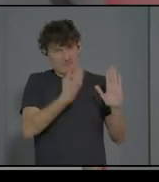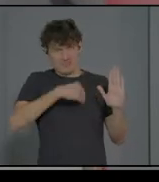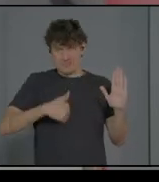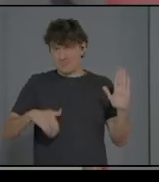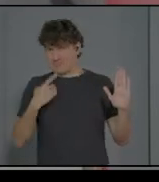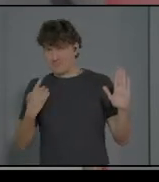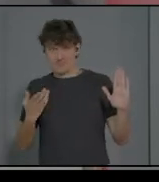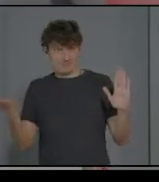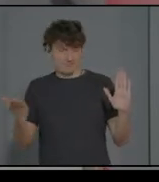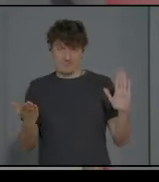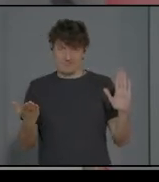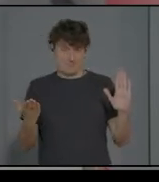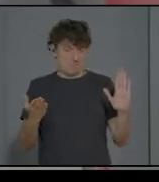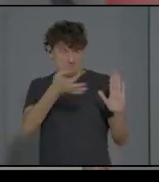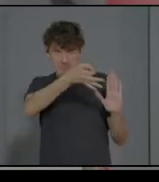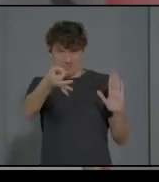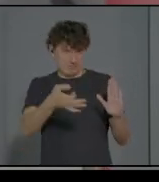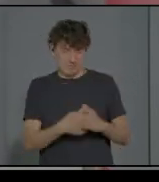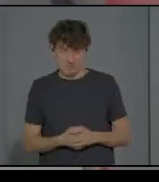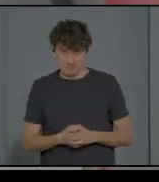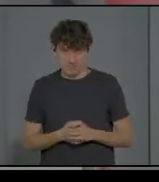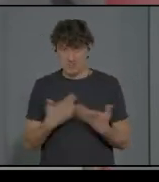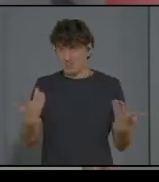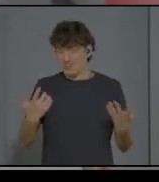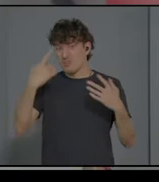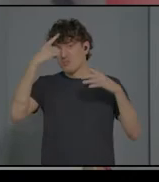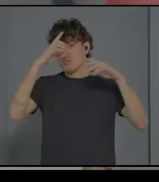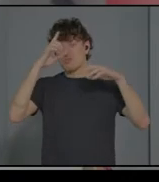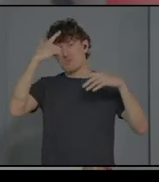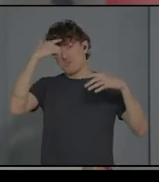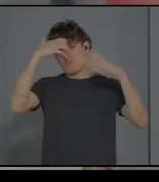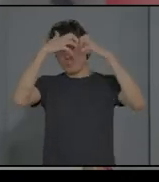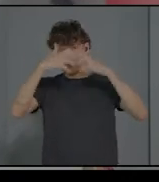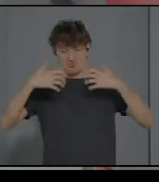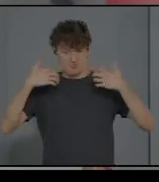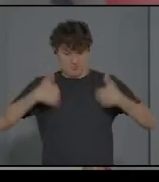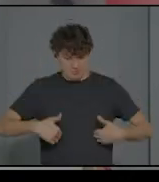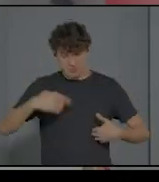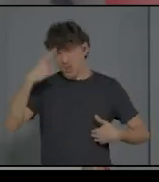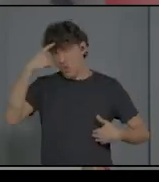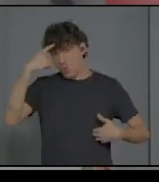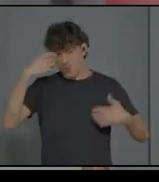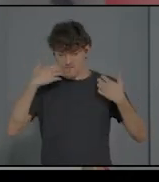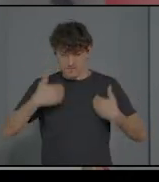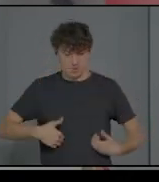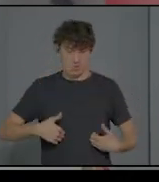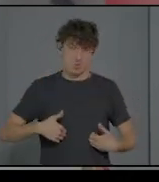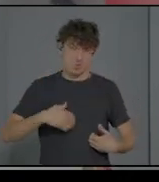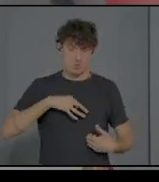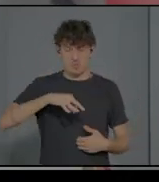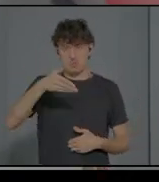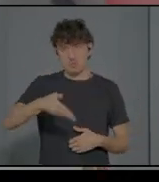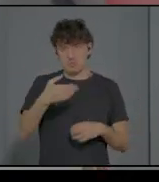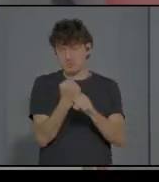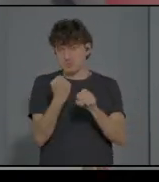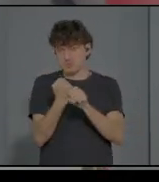neurofisiológico, quizás es lo más importante, del trabajo que os voy a presentar, a ver